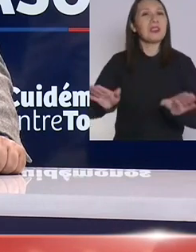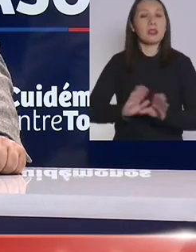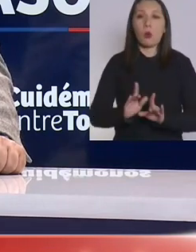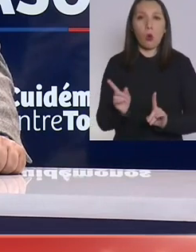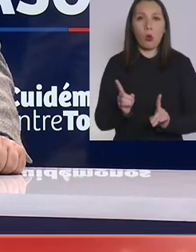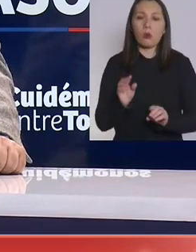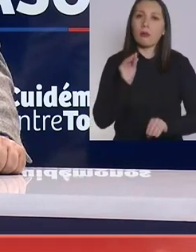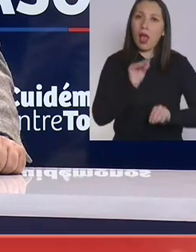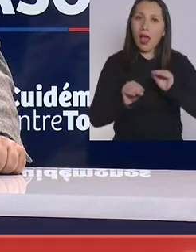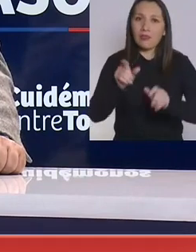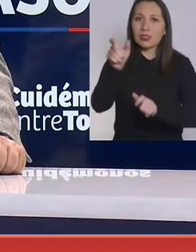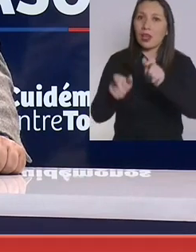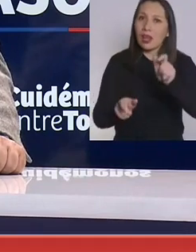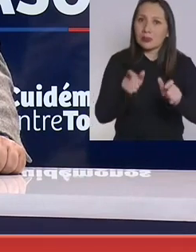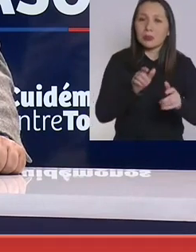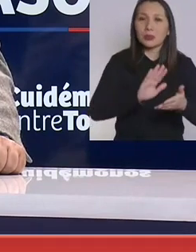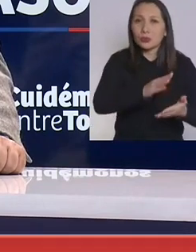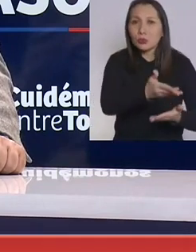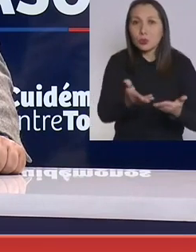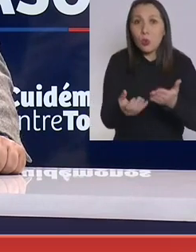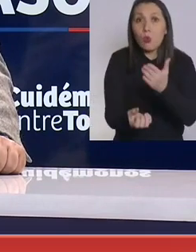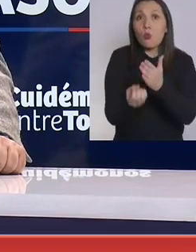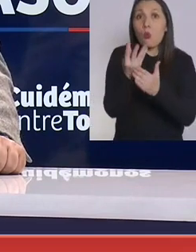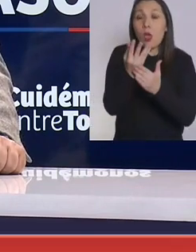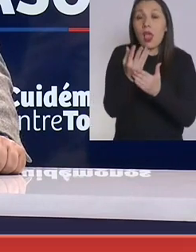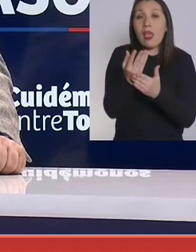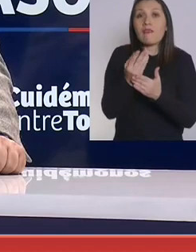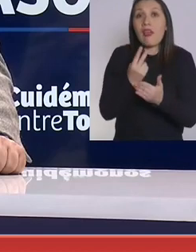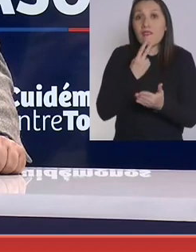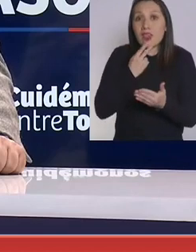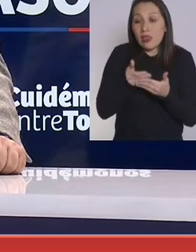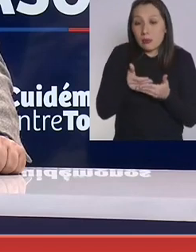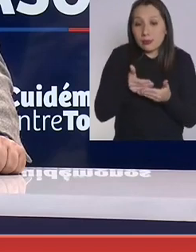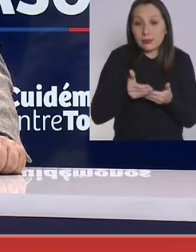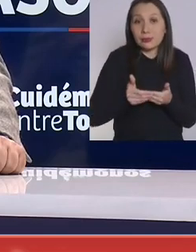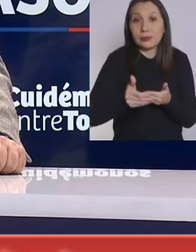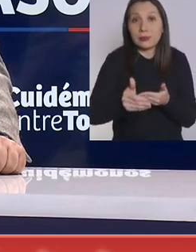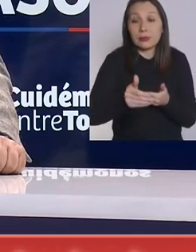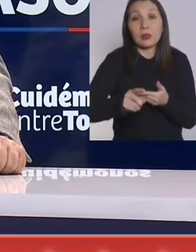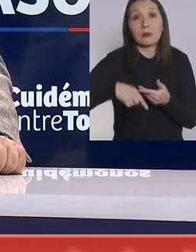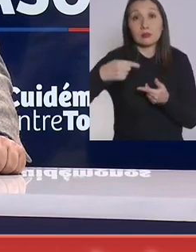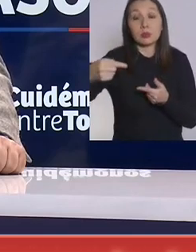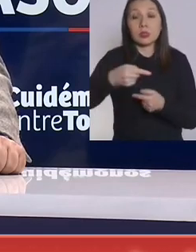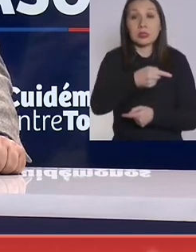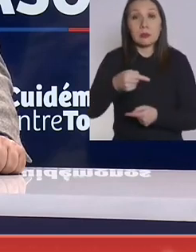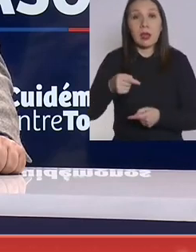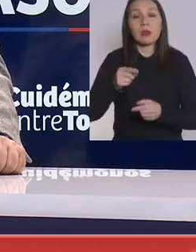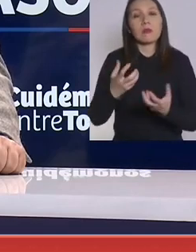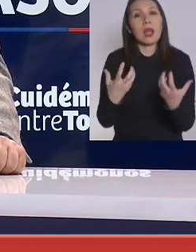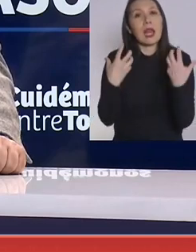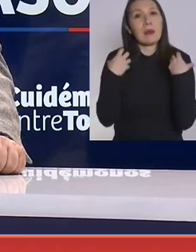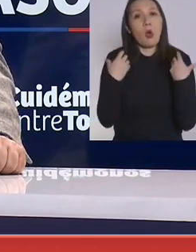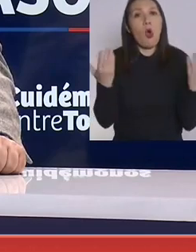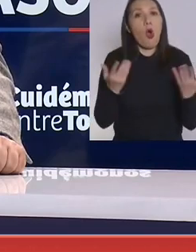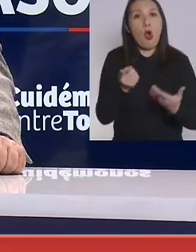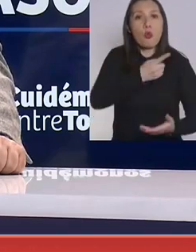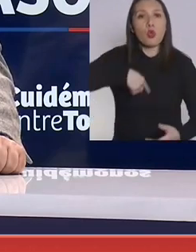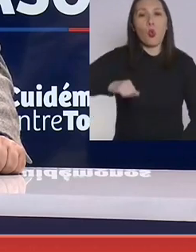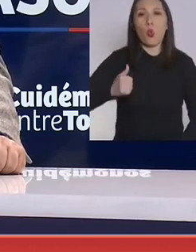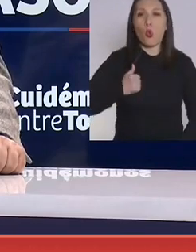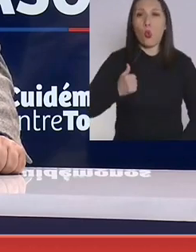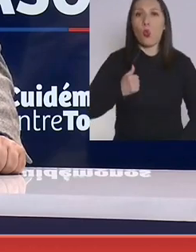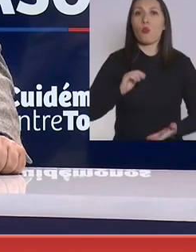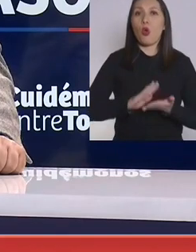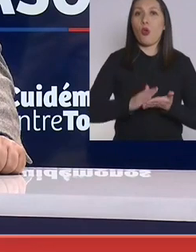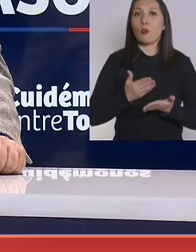un llamado a la comunidad de que la nueva realidad o la realidad que nos vamos a ver enfrentados en unas semanas más depende de cómo nos portemos y de